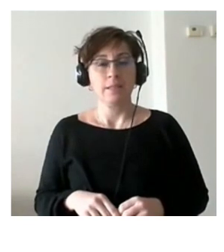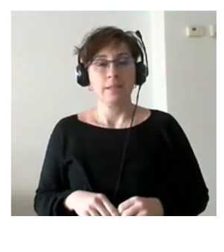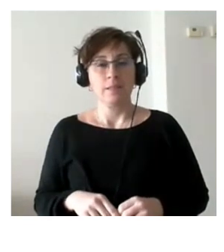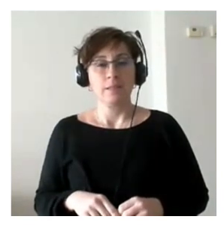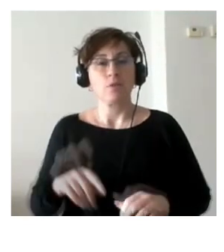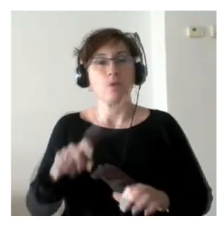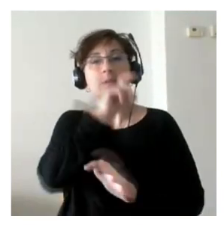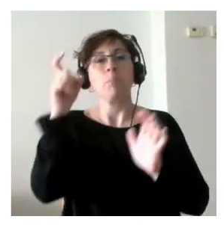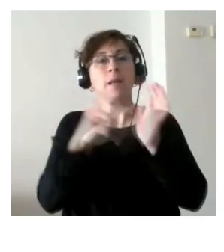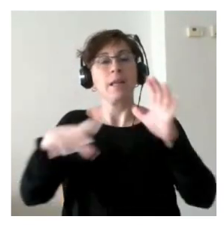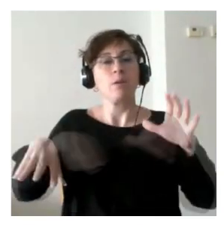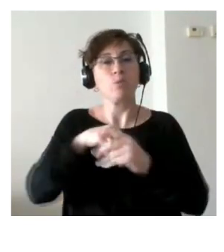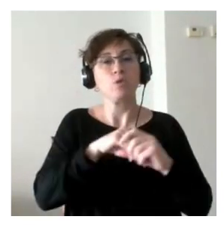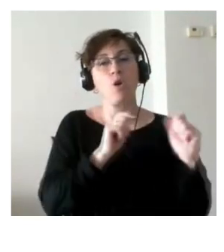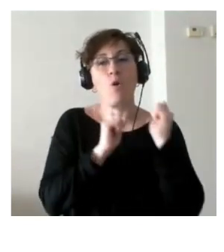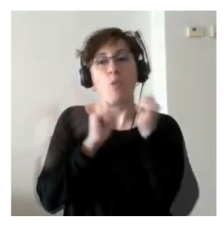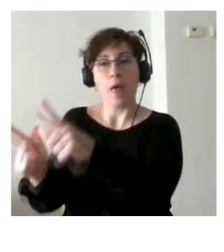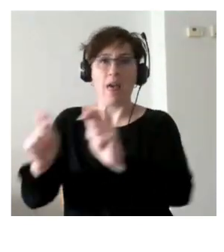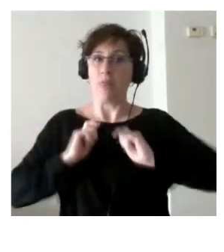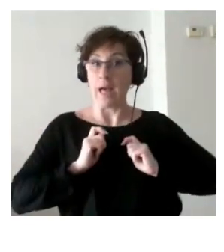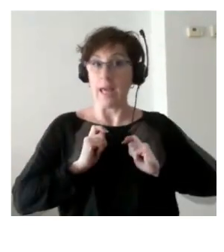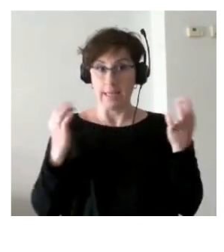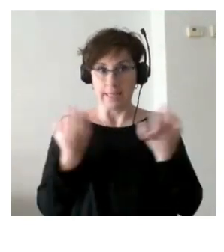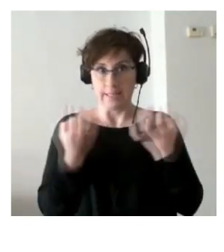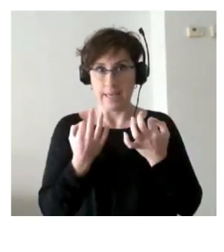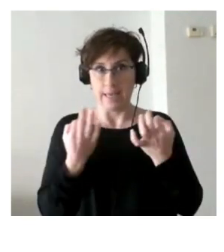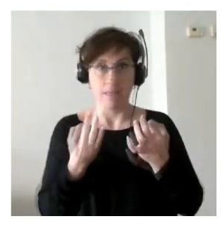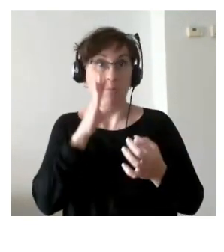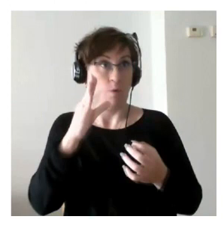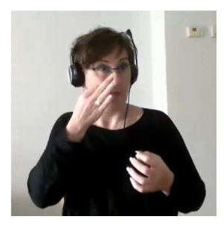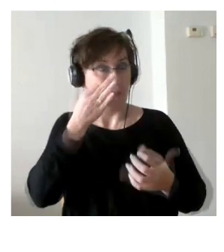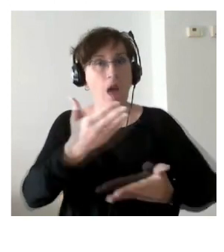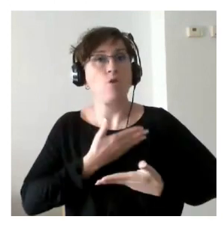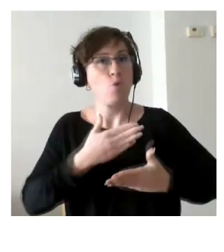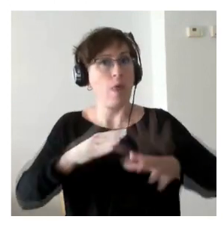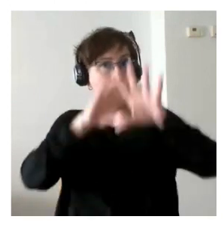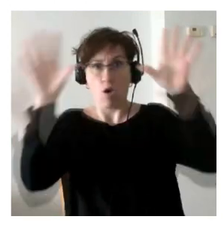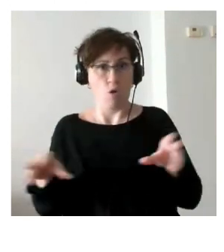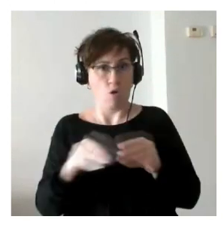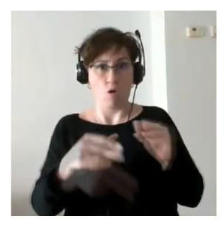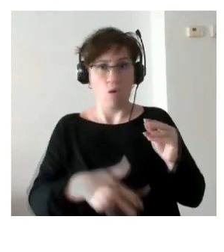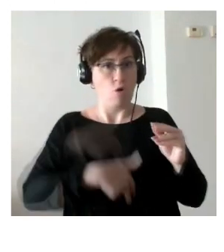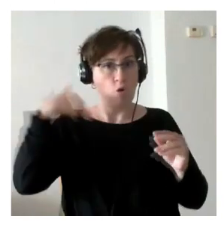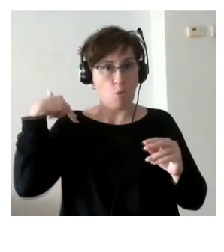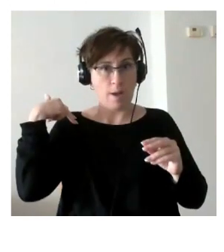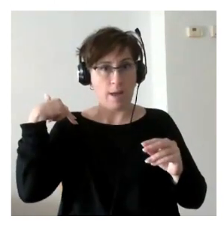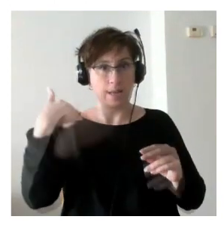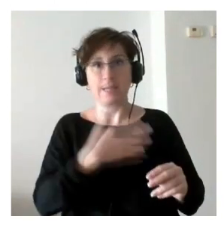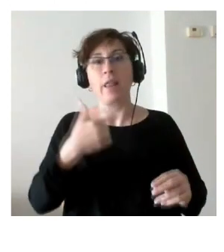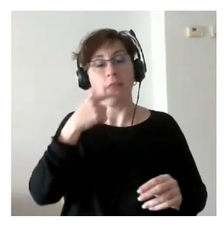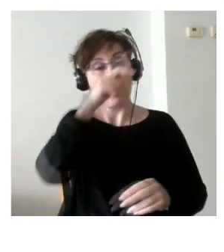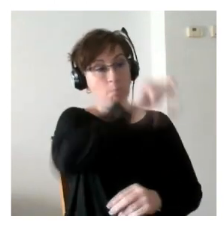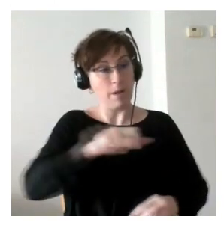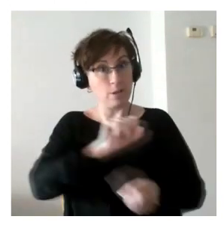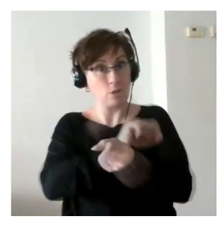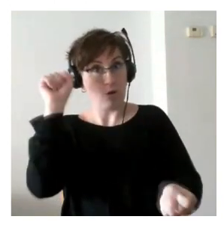él en particular y a mí también porque fue una ayuda global es una ayuda a las personas que salen del centro penitenciario pero también a